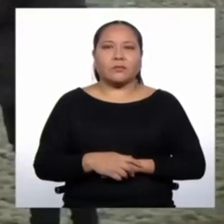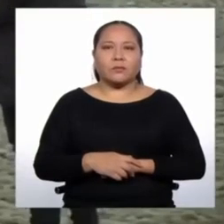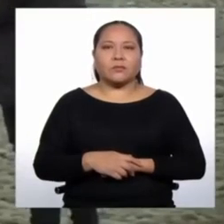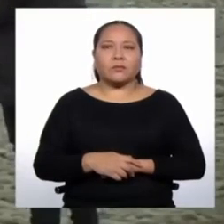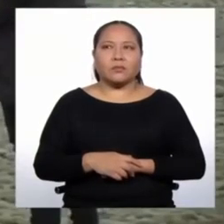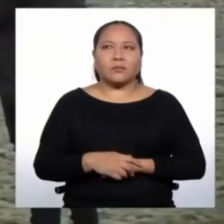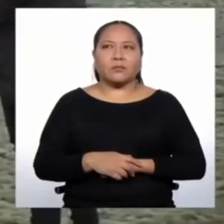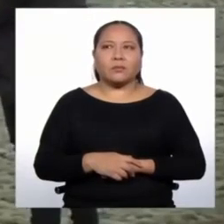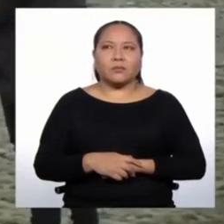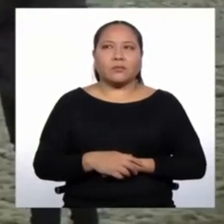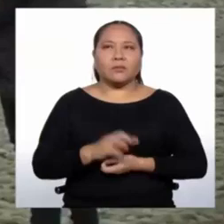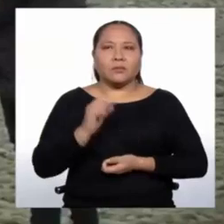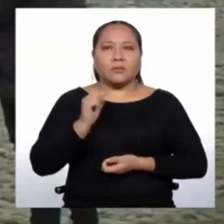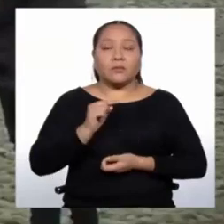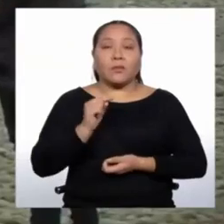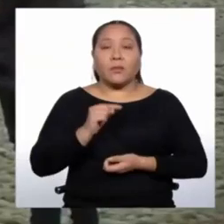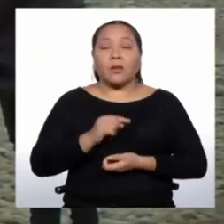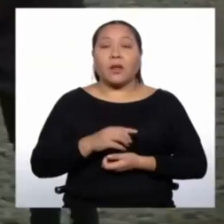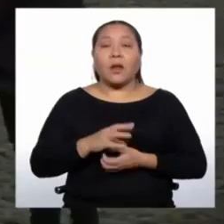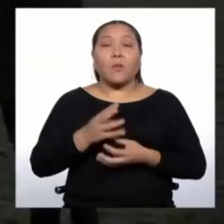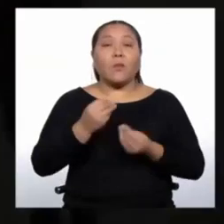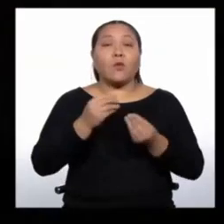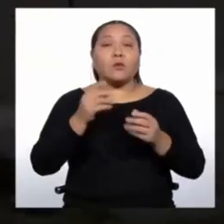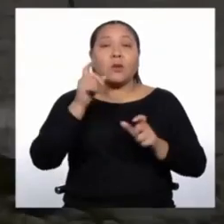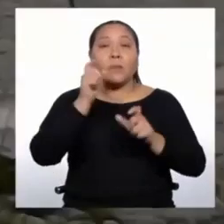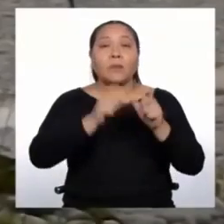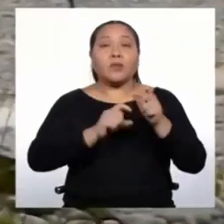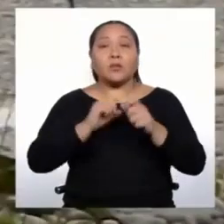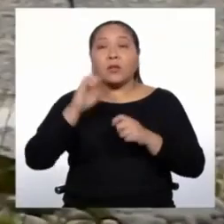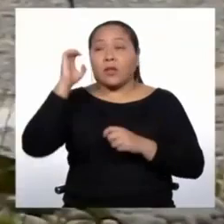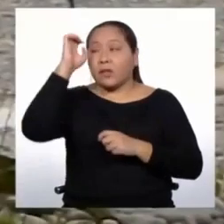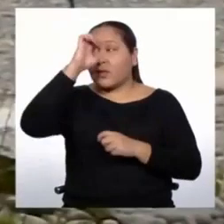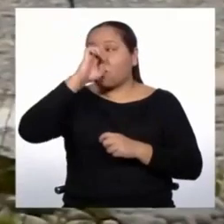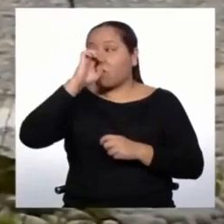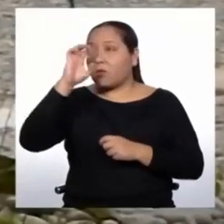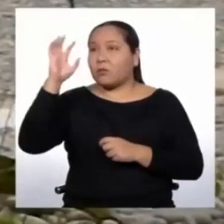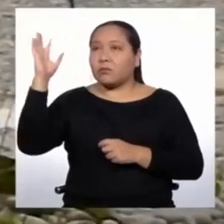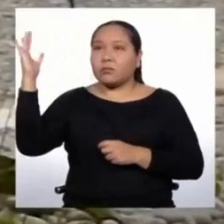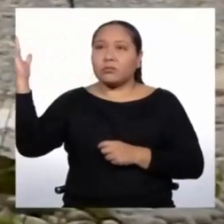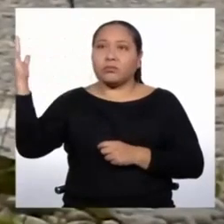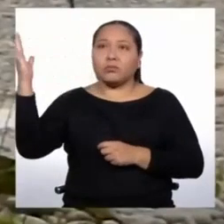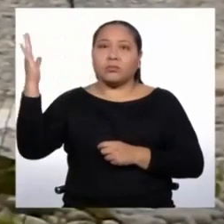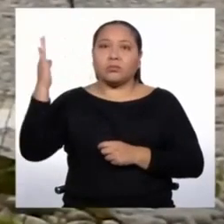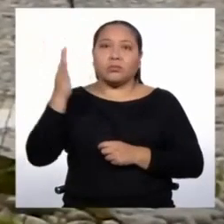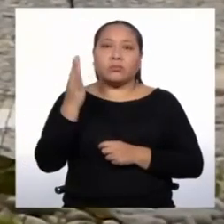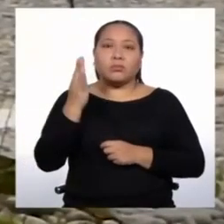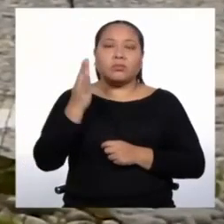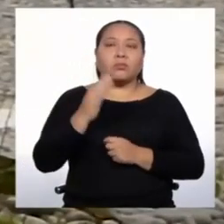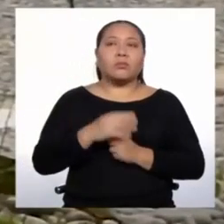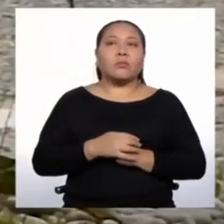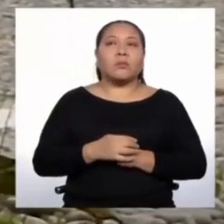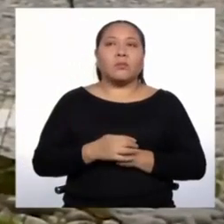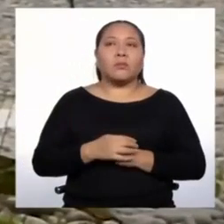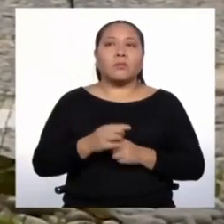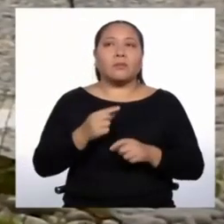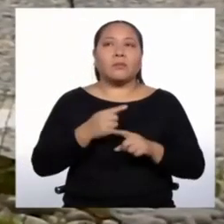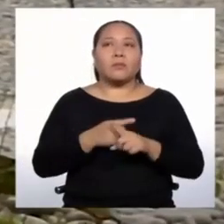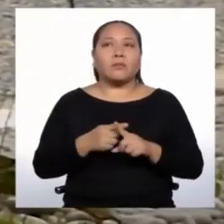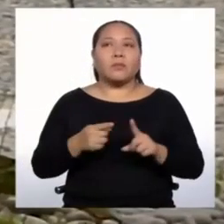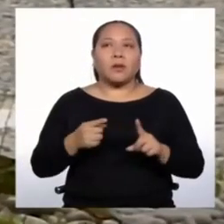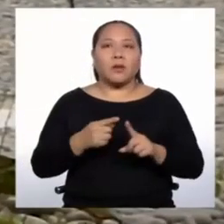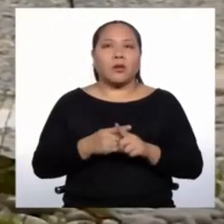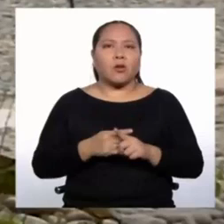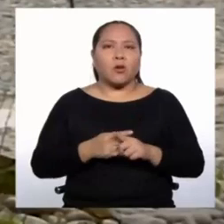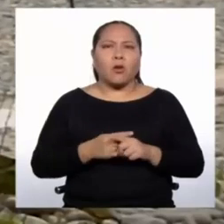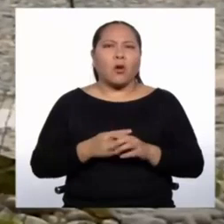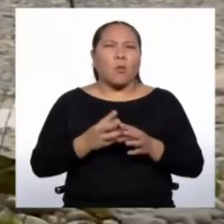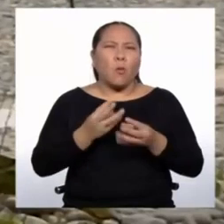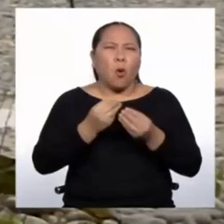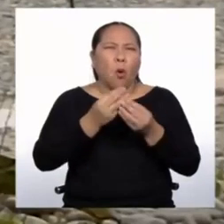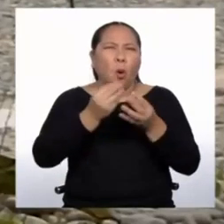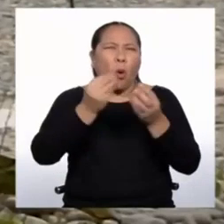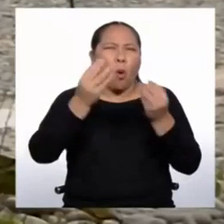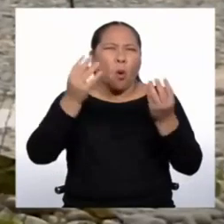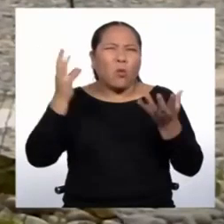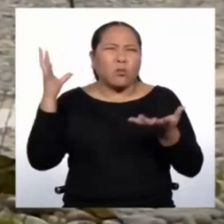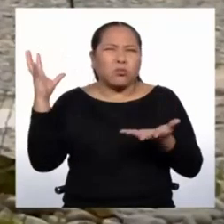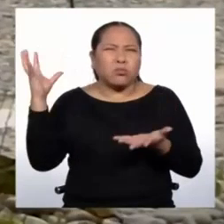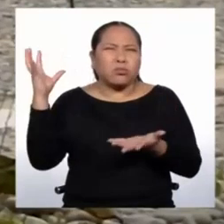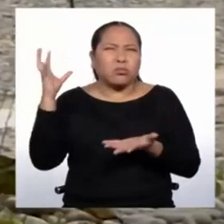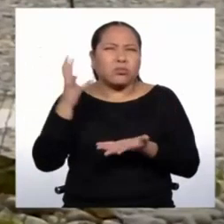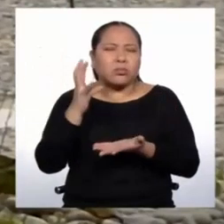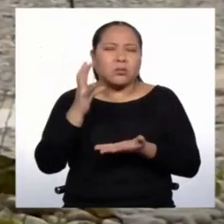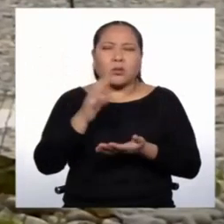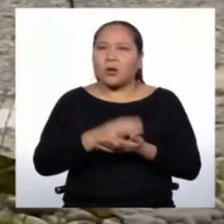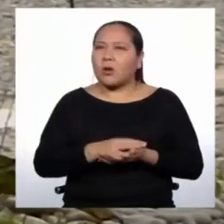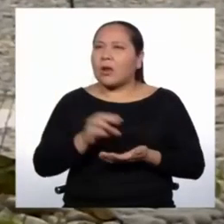Proveniente de Europa, hemos tenido mucha migración, pero aunque no lo parezca, no en grandes flujos. Tal vez la más importante